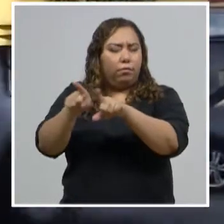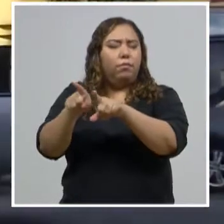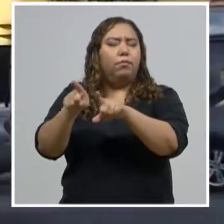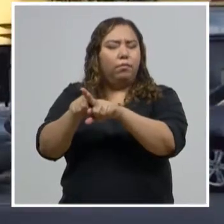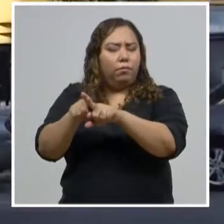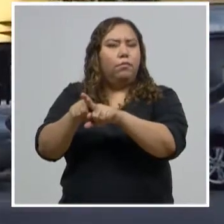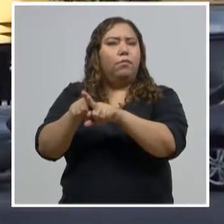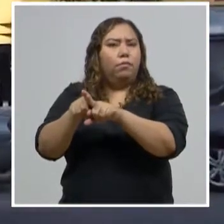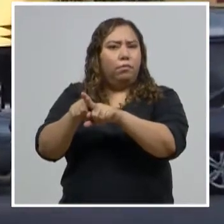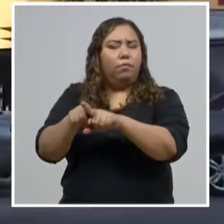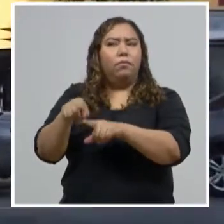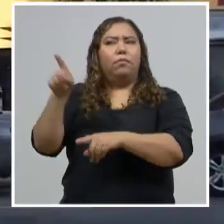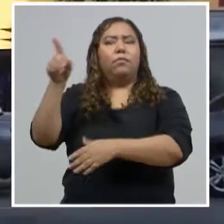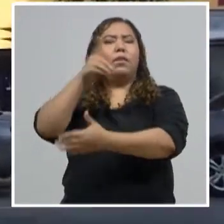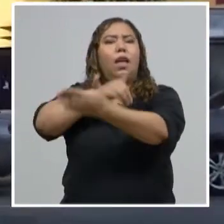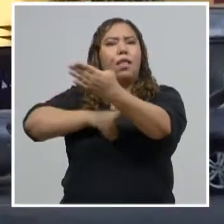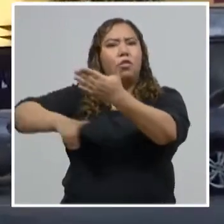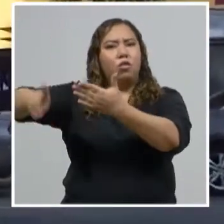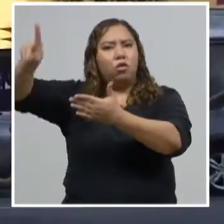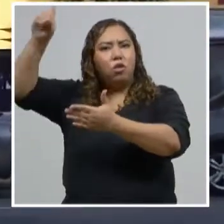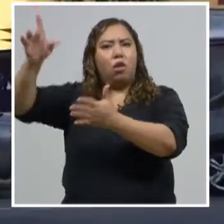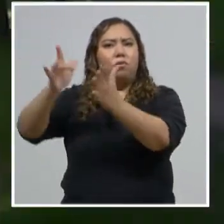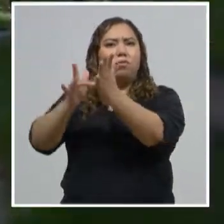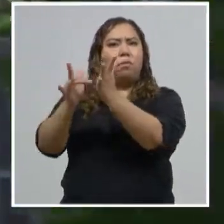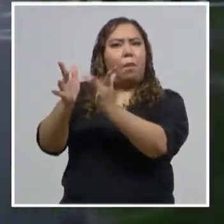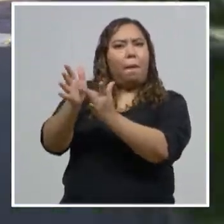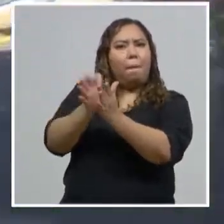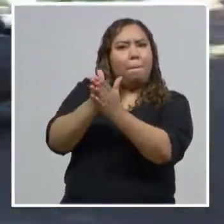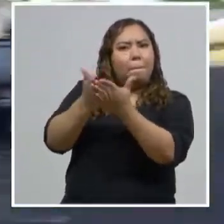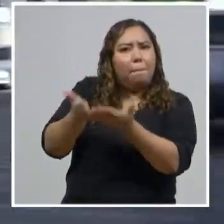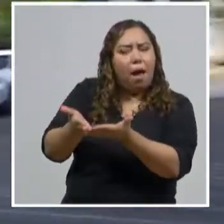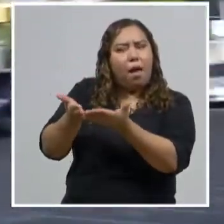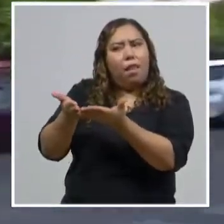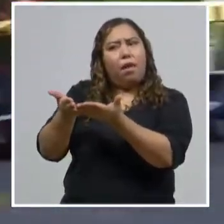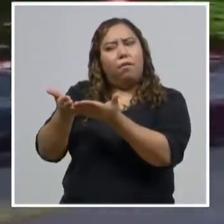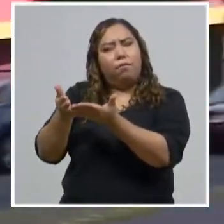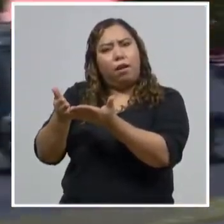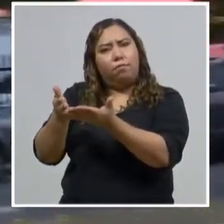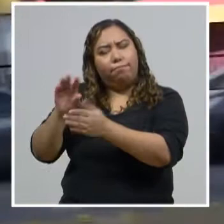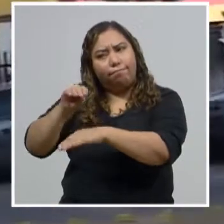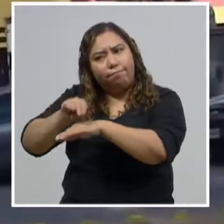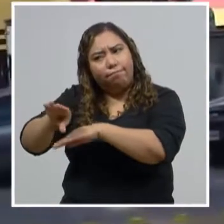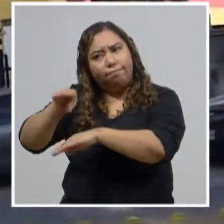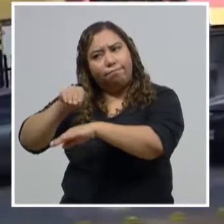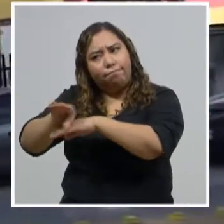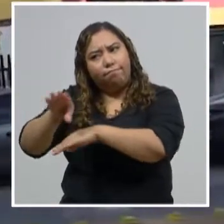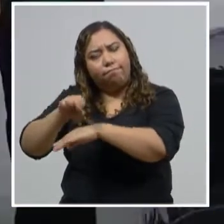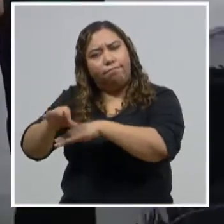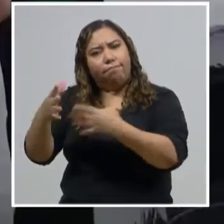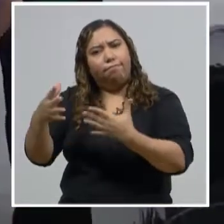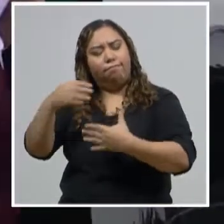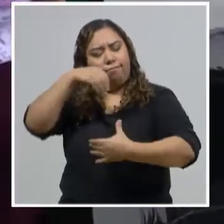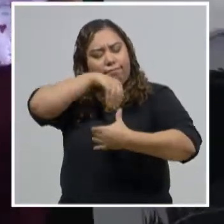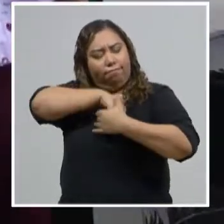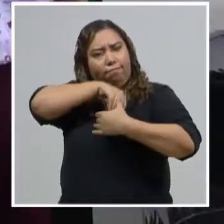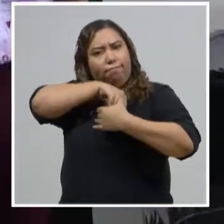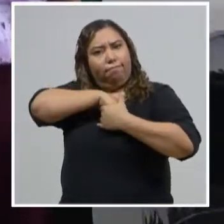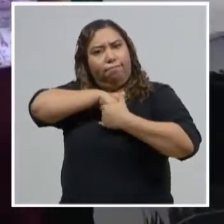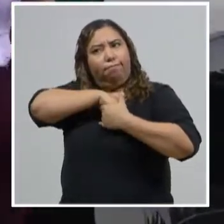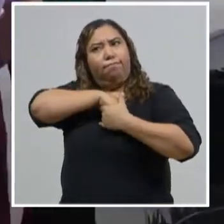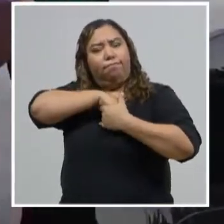de una palabra que le estimule espiritualmente. Todos estamos conscientes que cuando esto